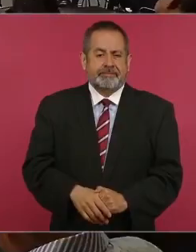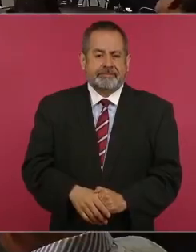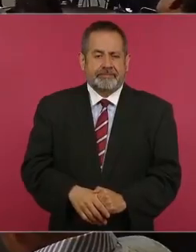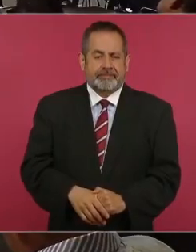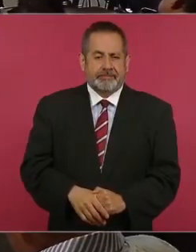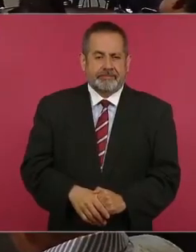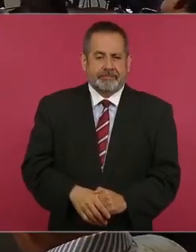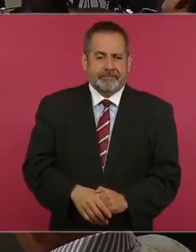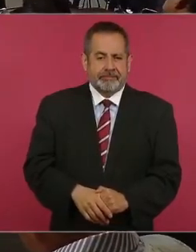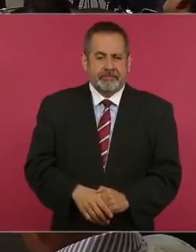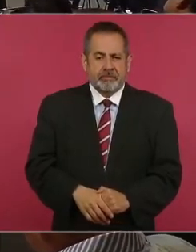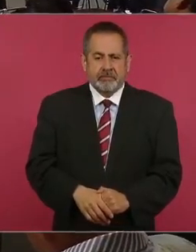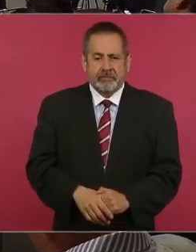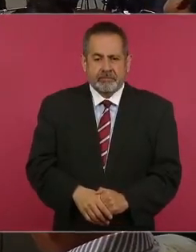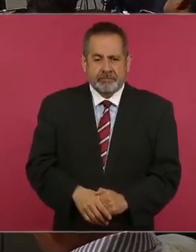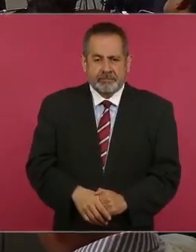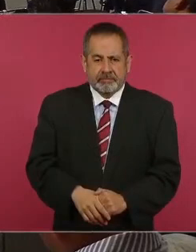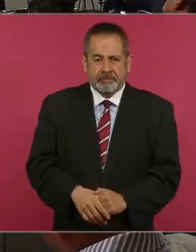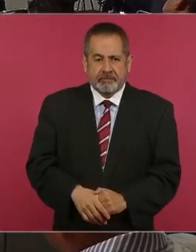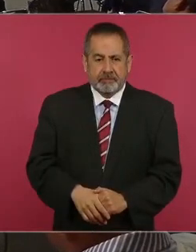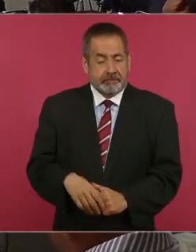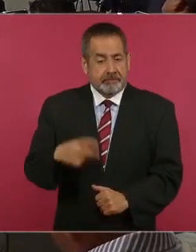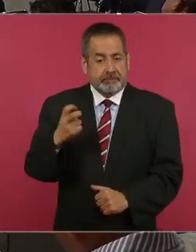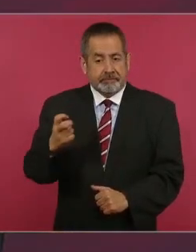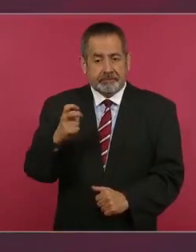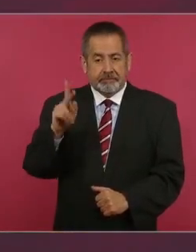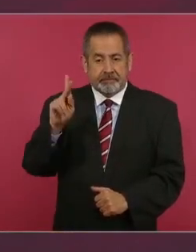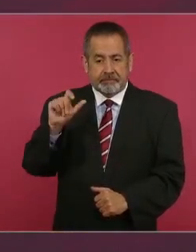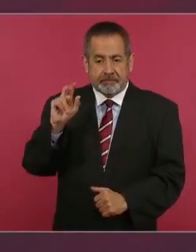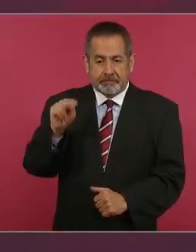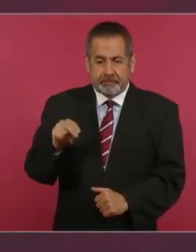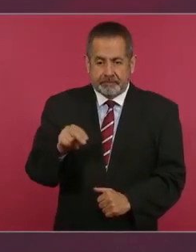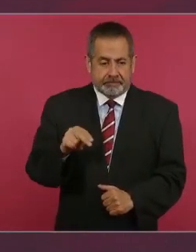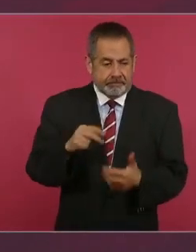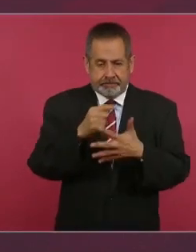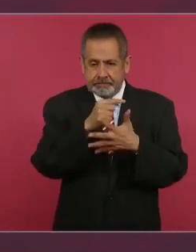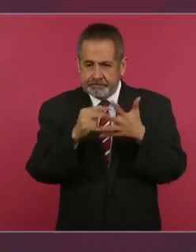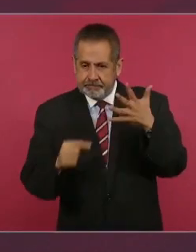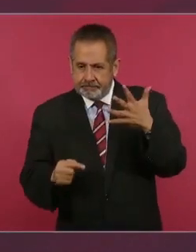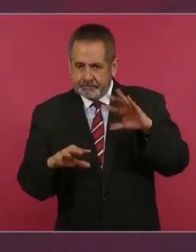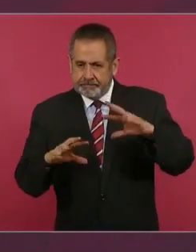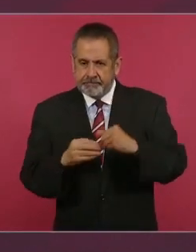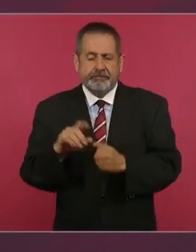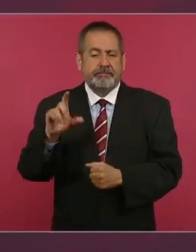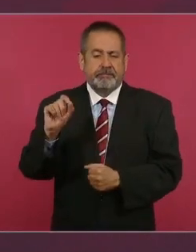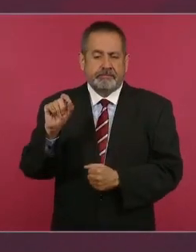Este es el plan y ahora